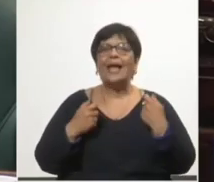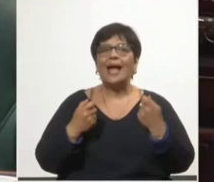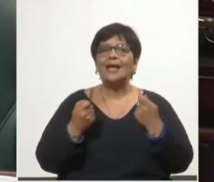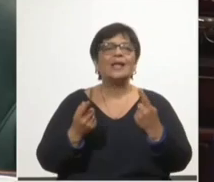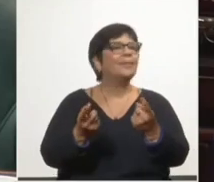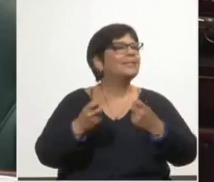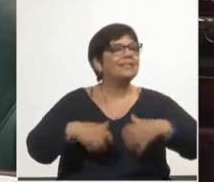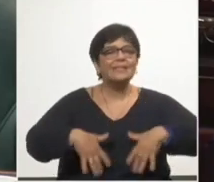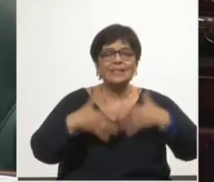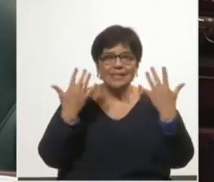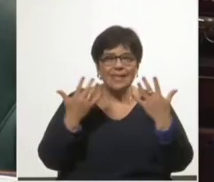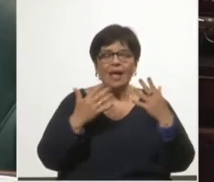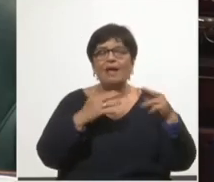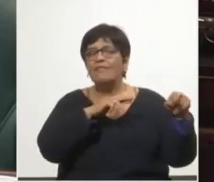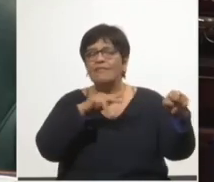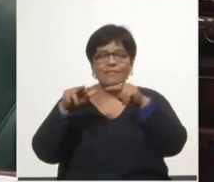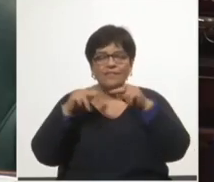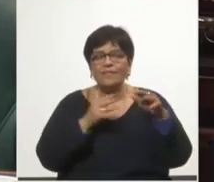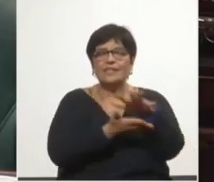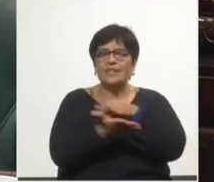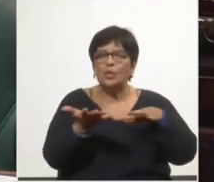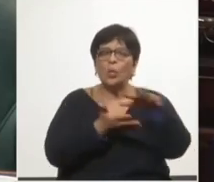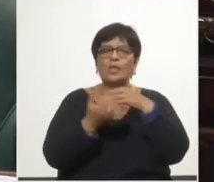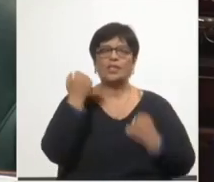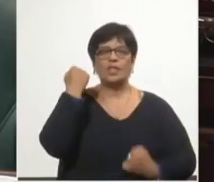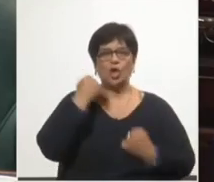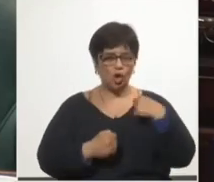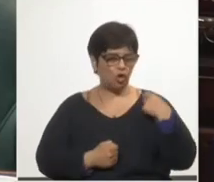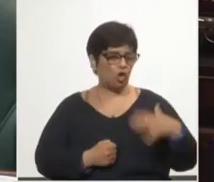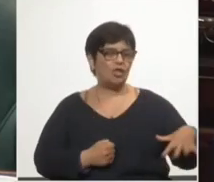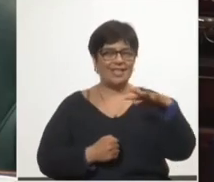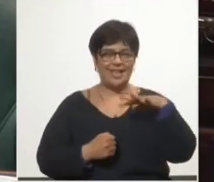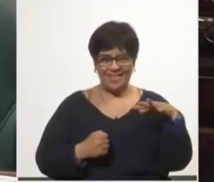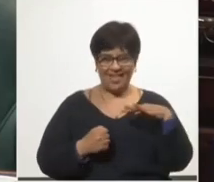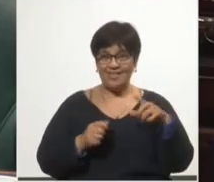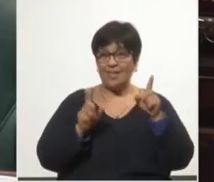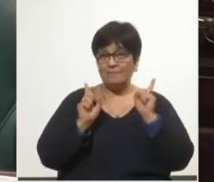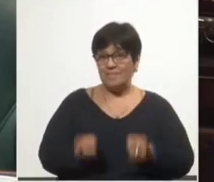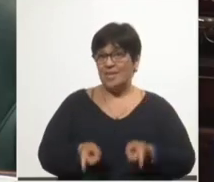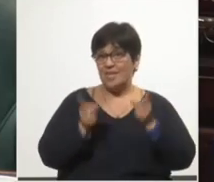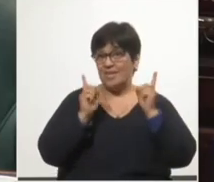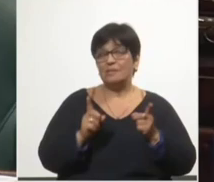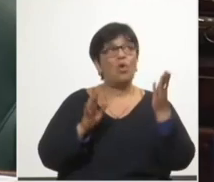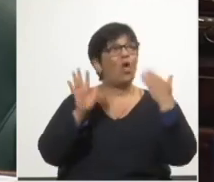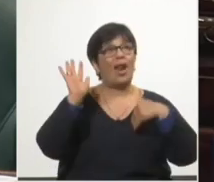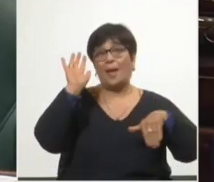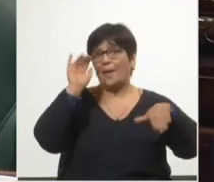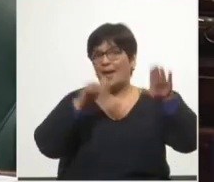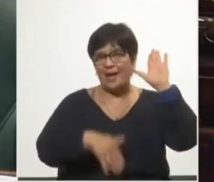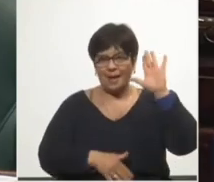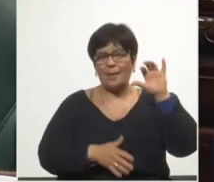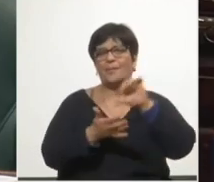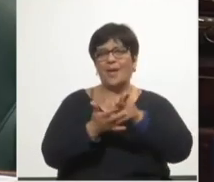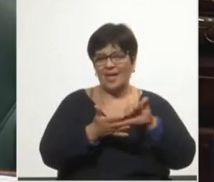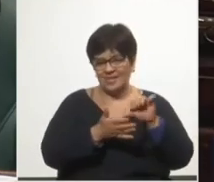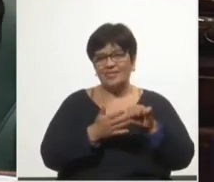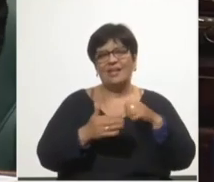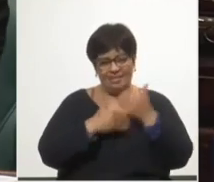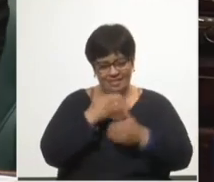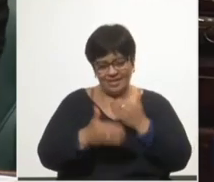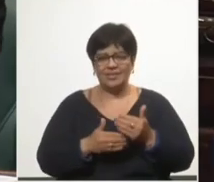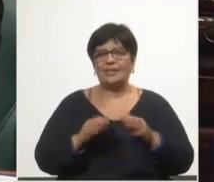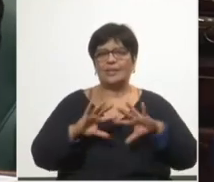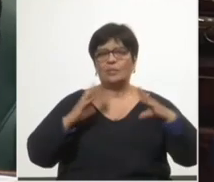necesario para sostener la situación económica y social, tal como lo hicieron la inmensa mayoría de los países